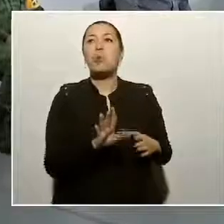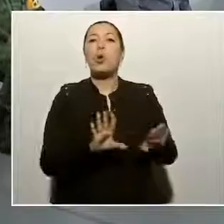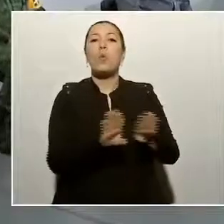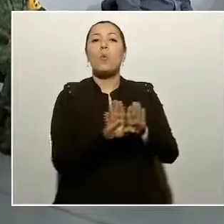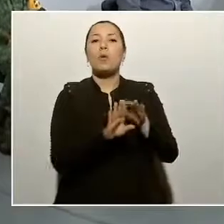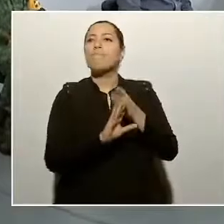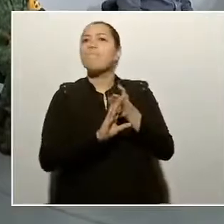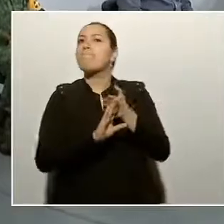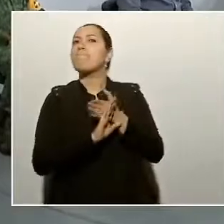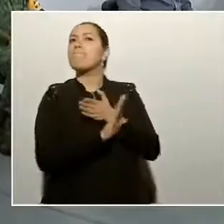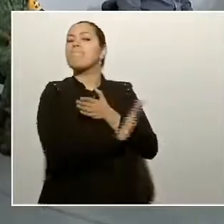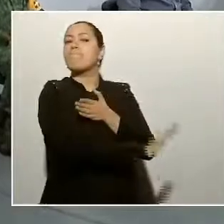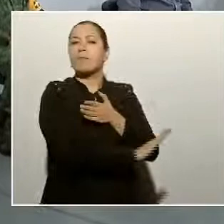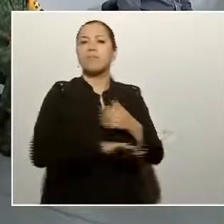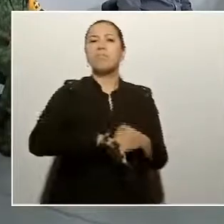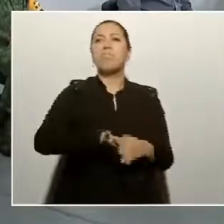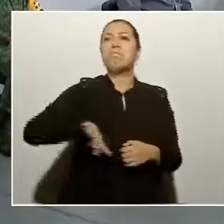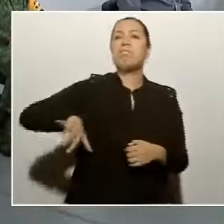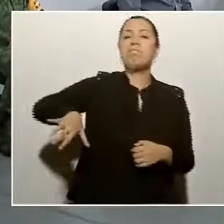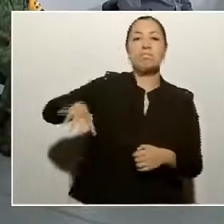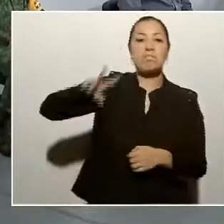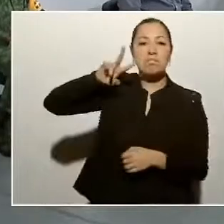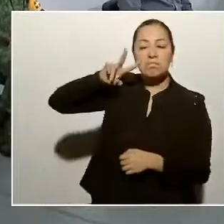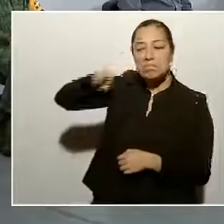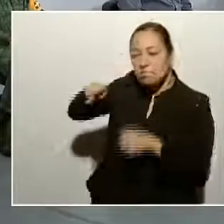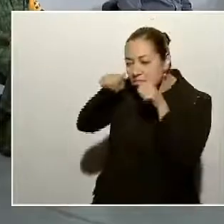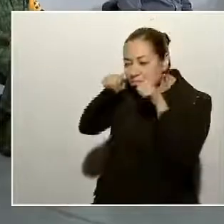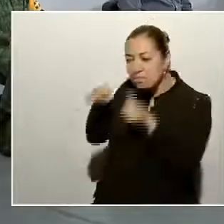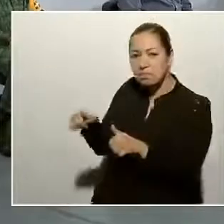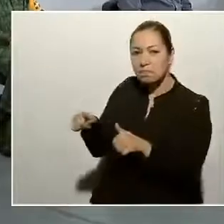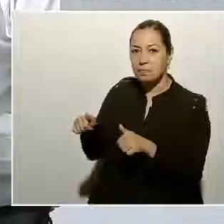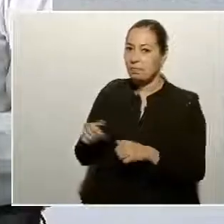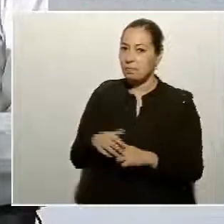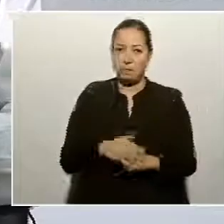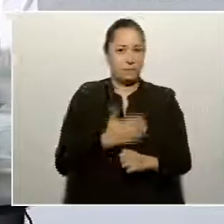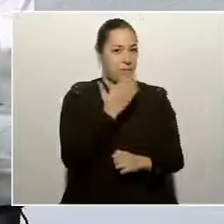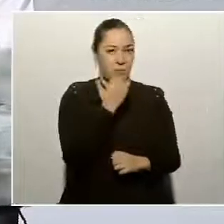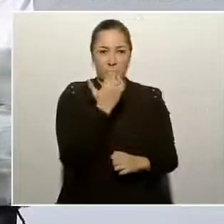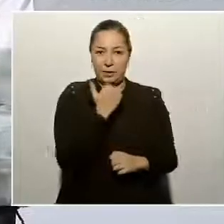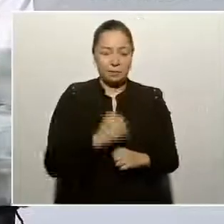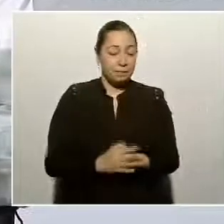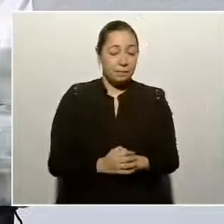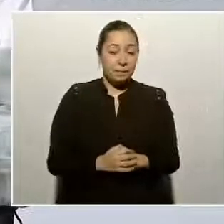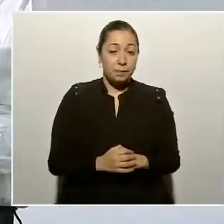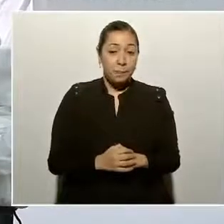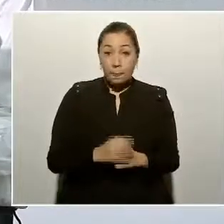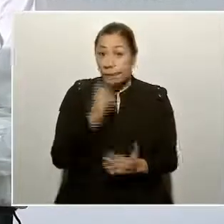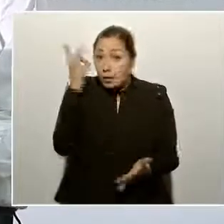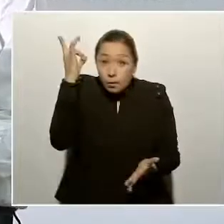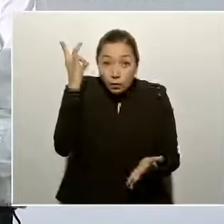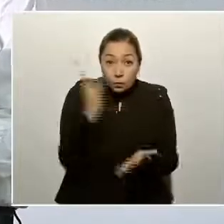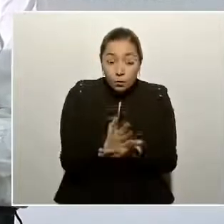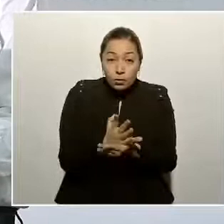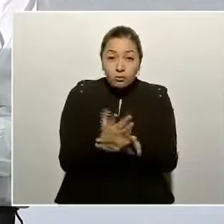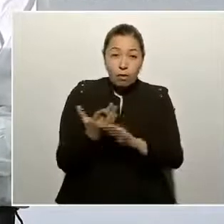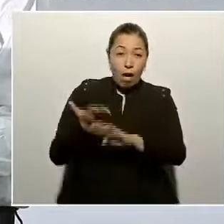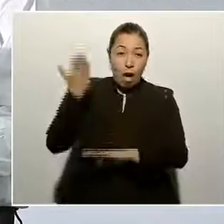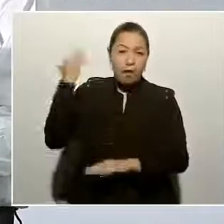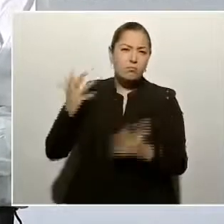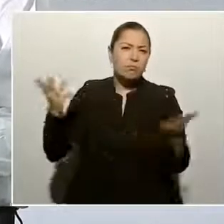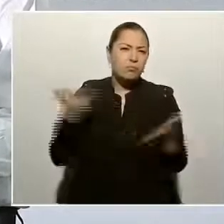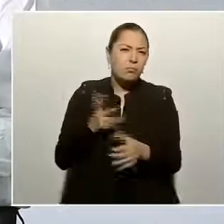se les daba la espalda. Lo único que hicieron